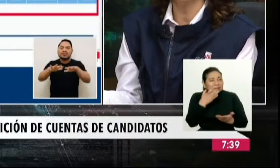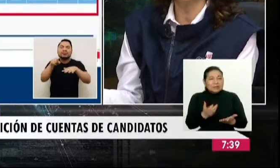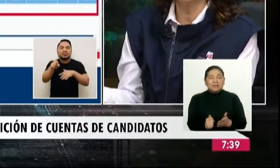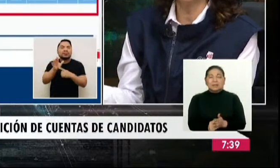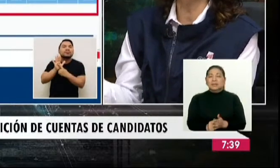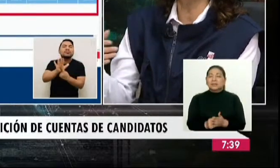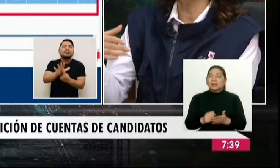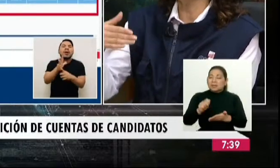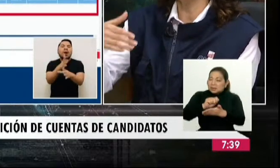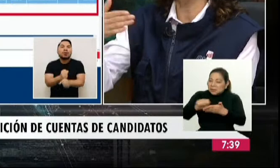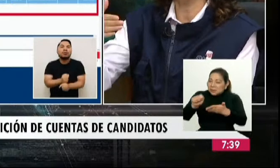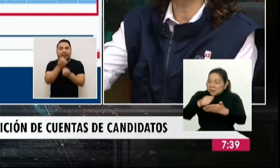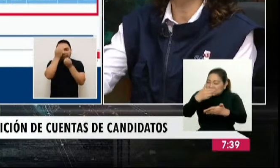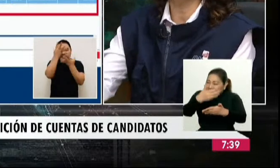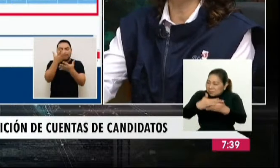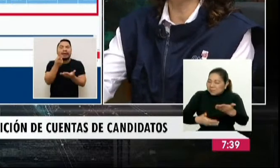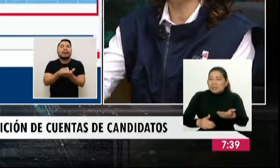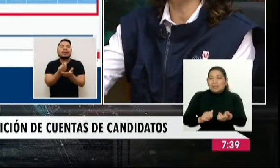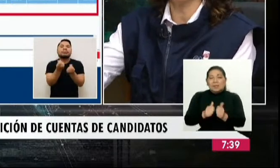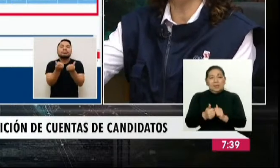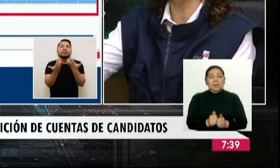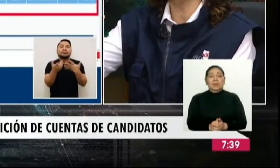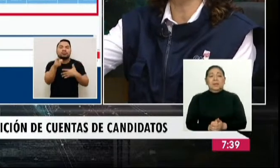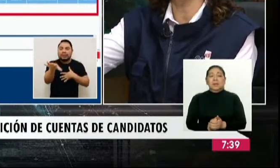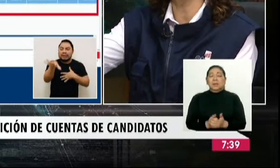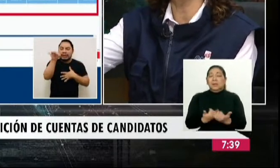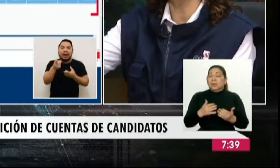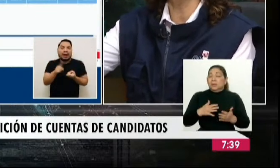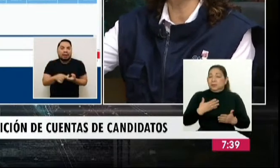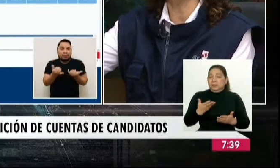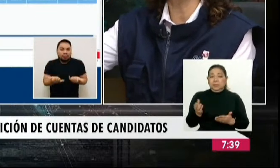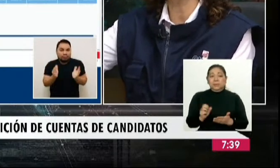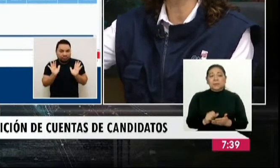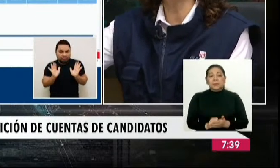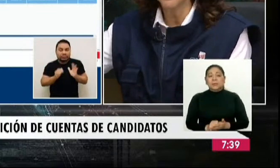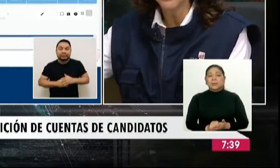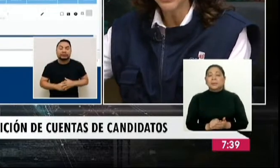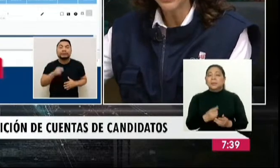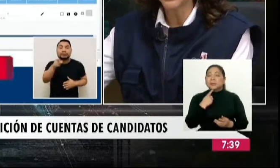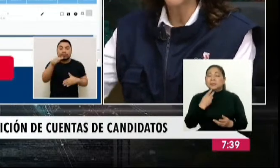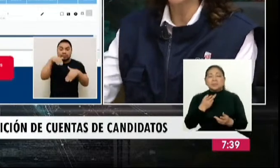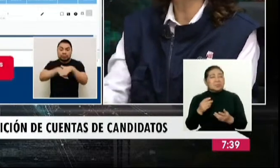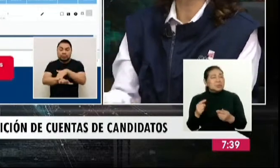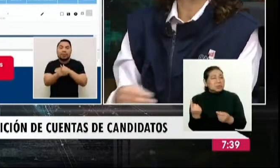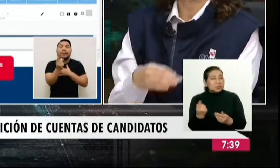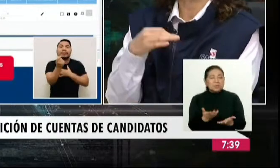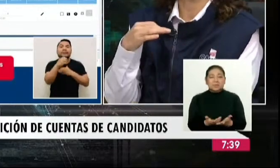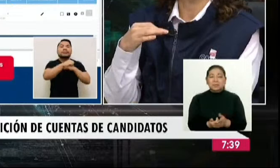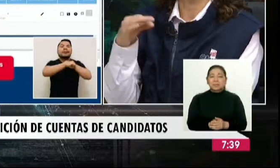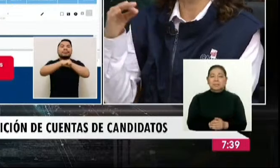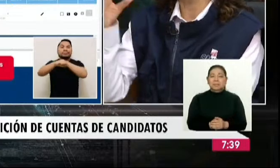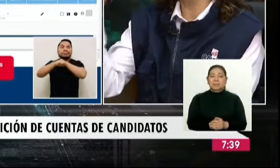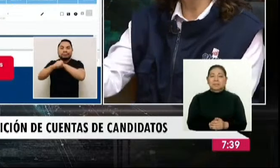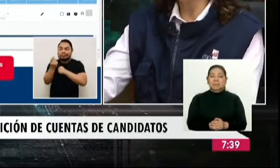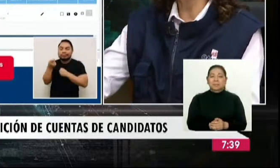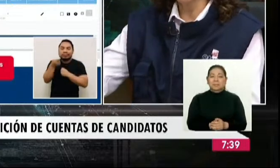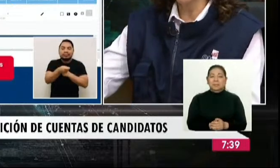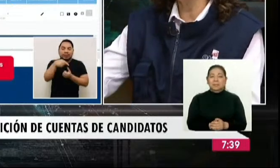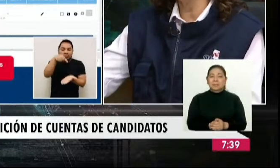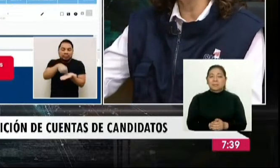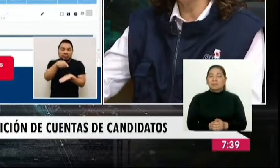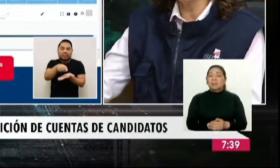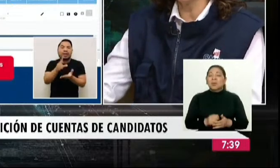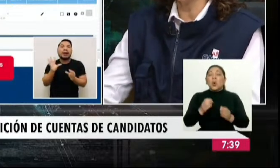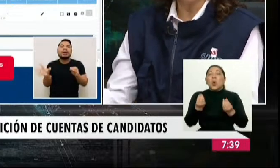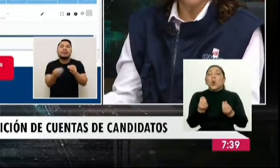de llenar, puedan ser campos de estos que puedan llenarse de manera automática. a mano incluso. En el caso de los